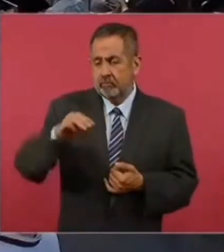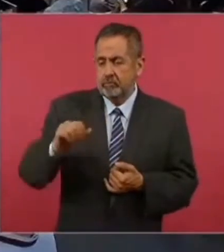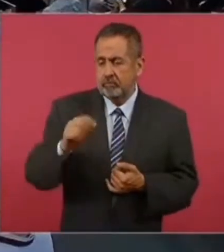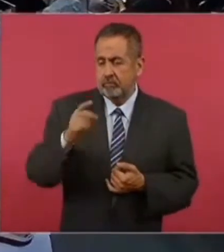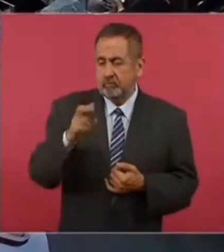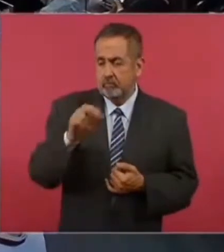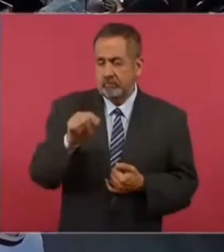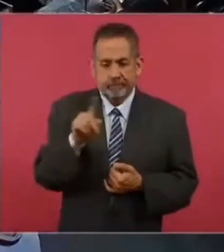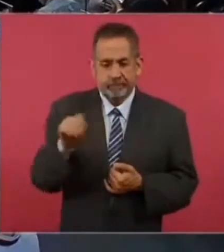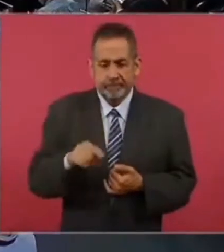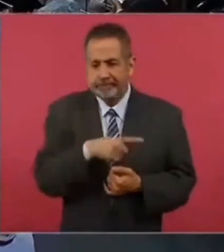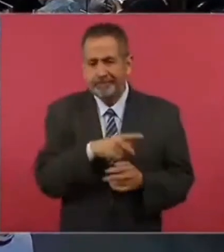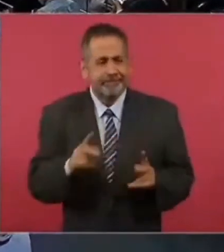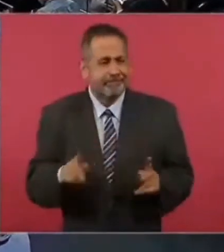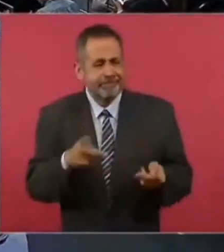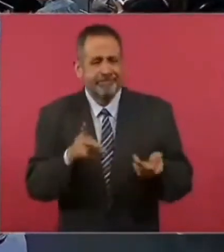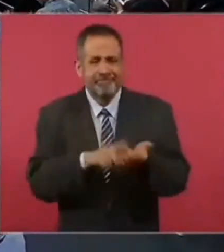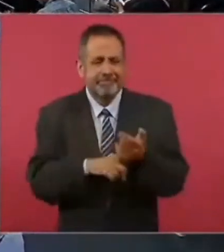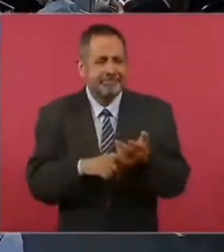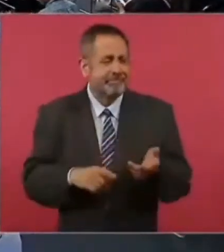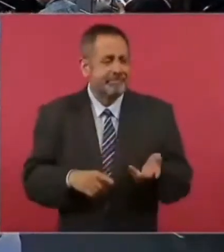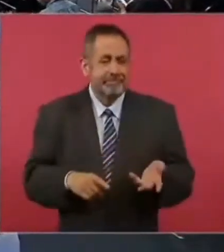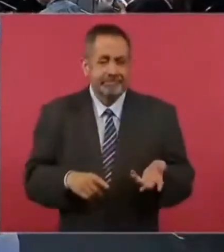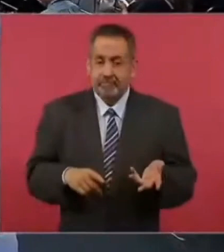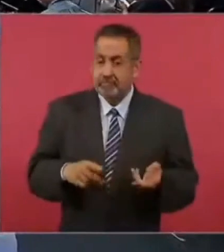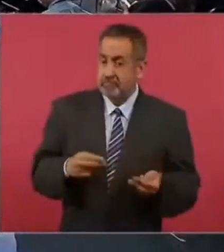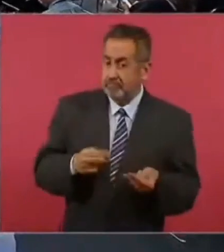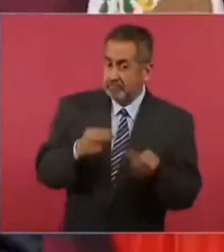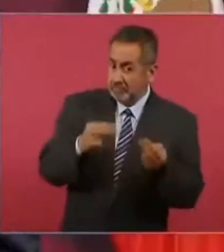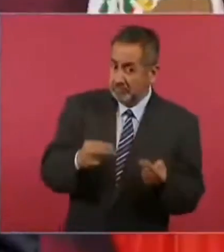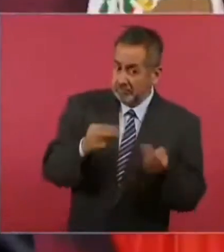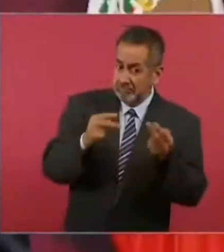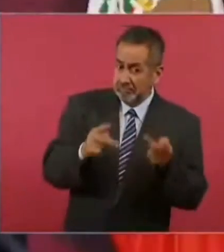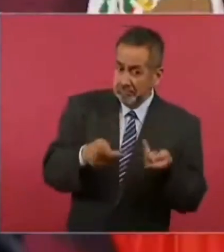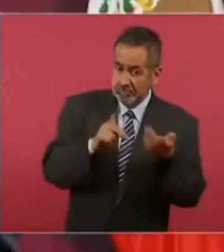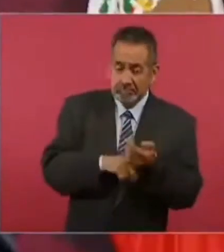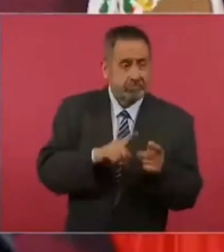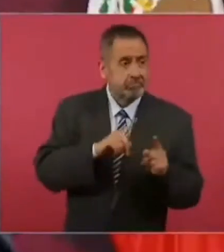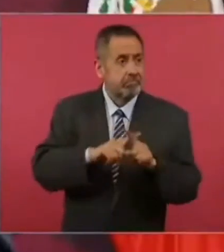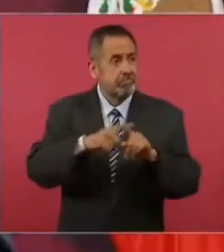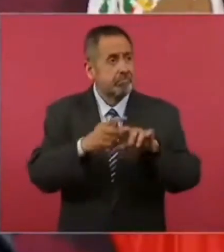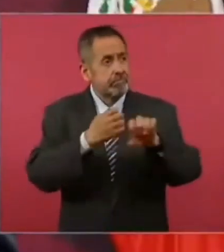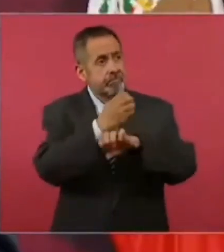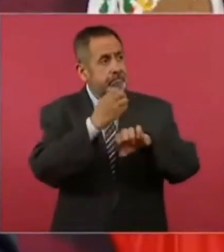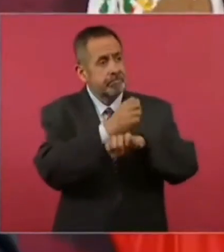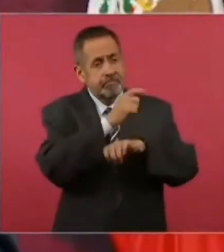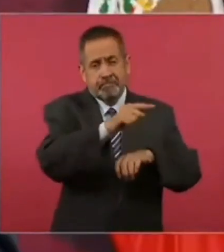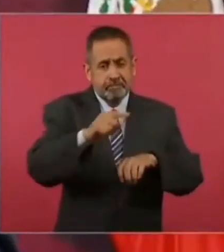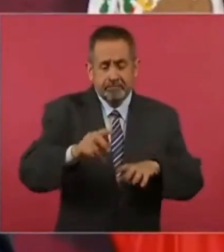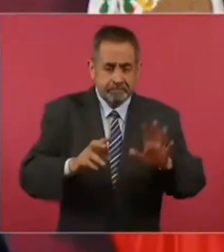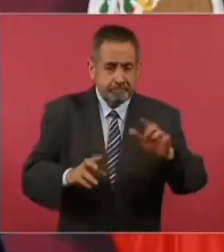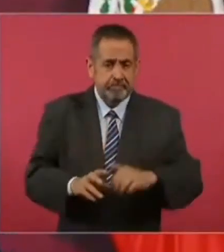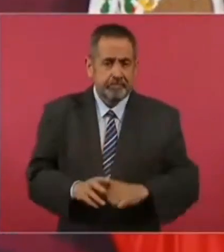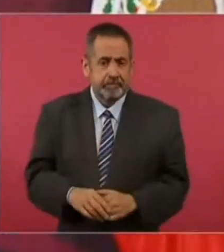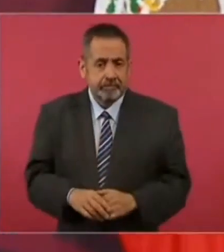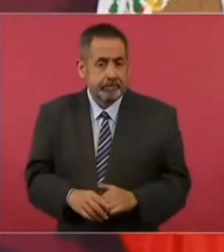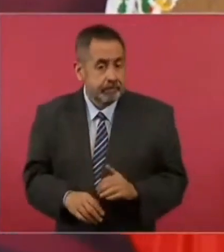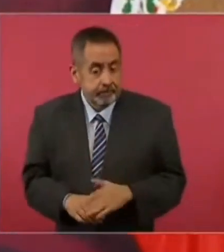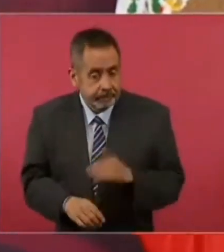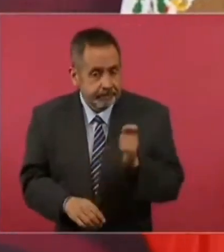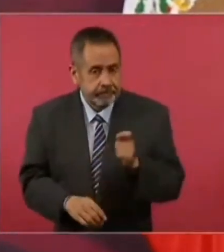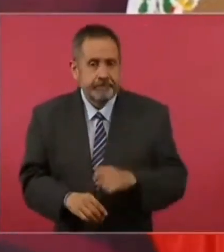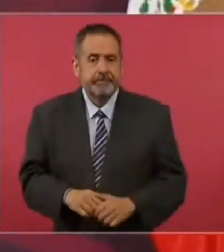medicamentos, equipos médicos en distintos estados. Porque